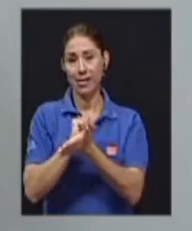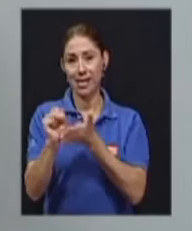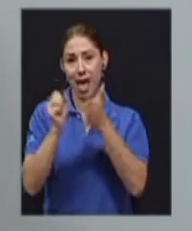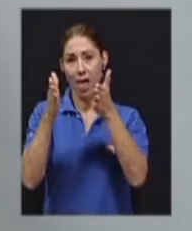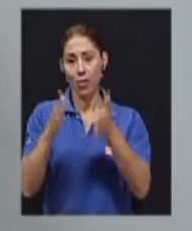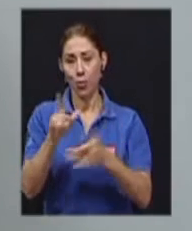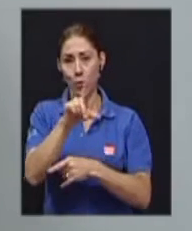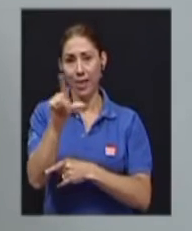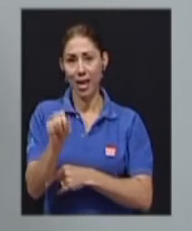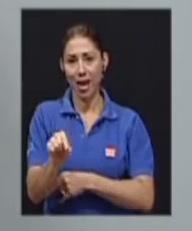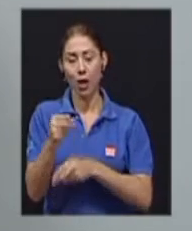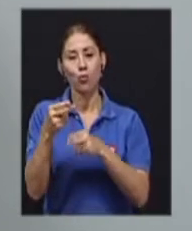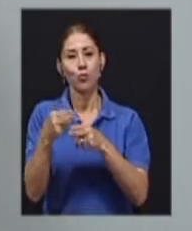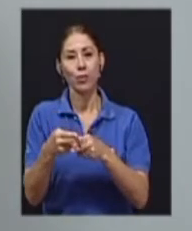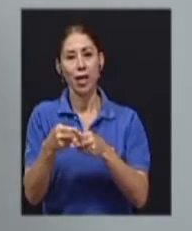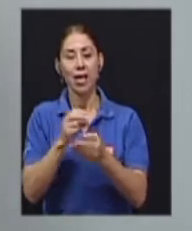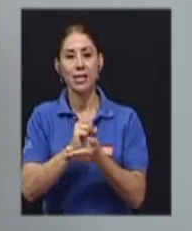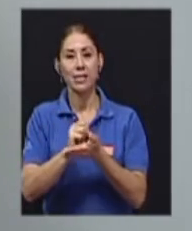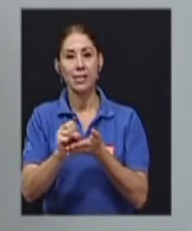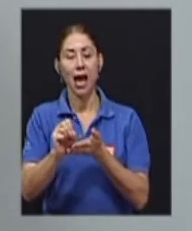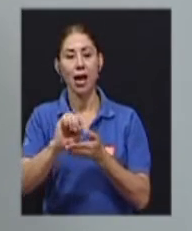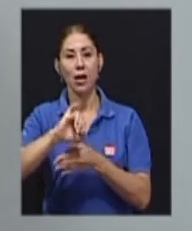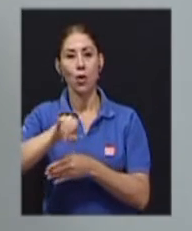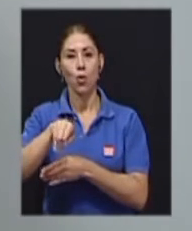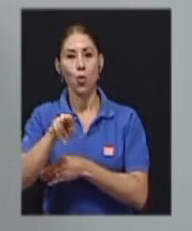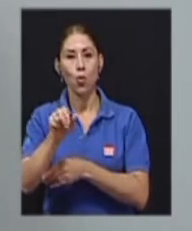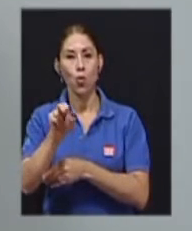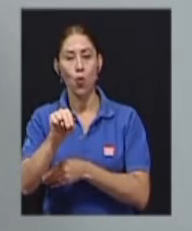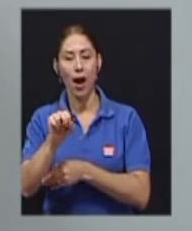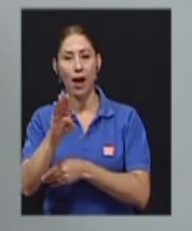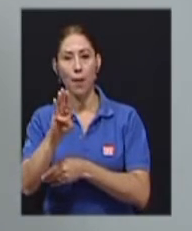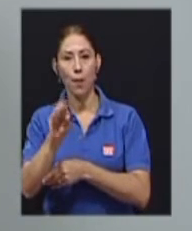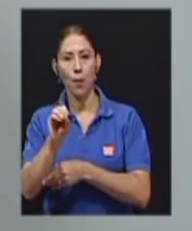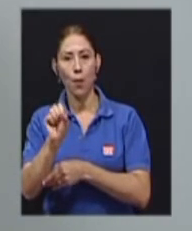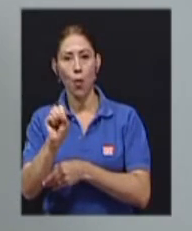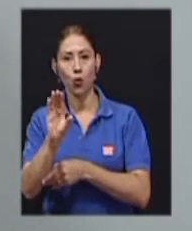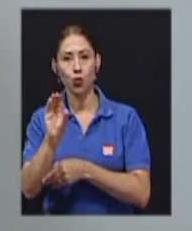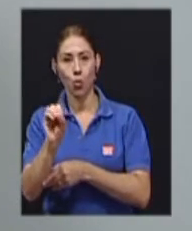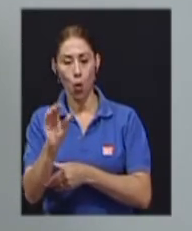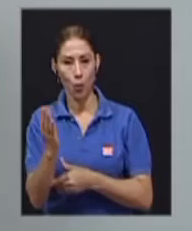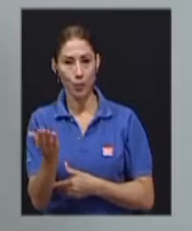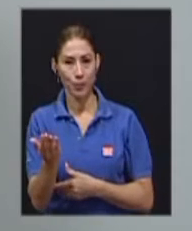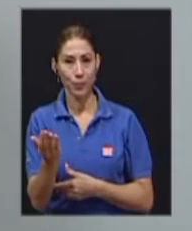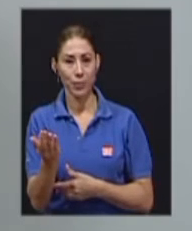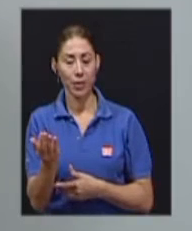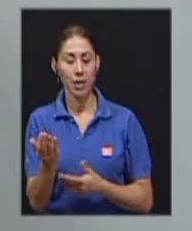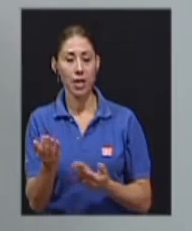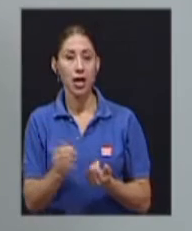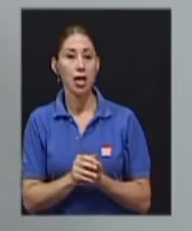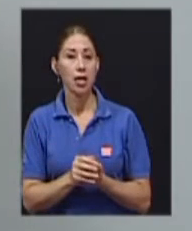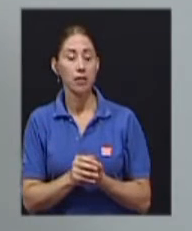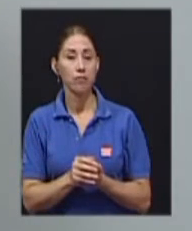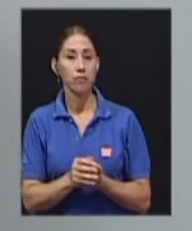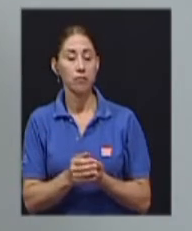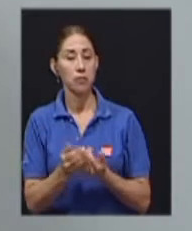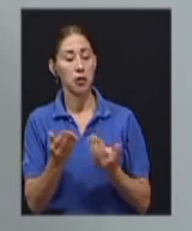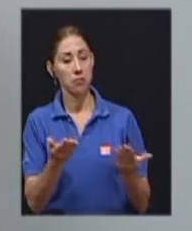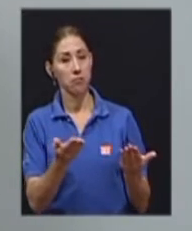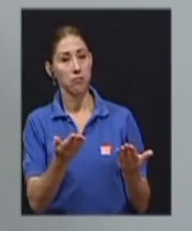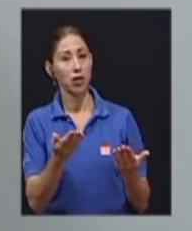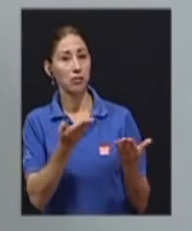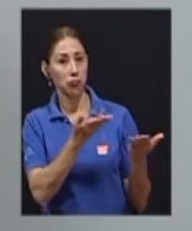San Juan Bosco, y invitaré al padre